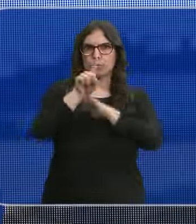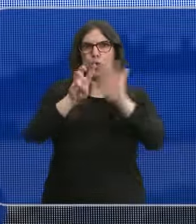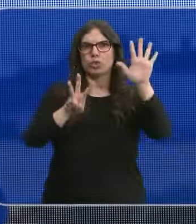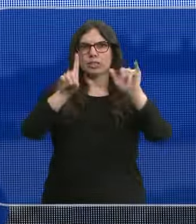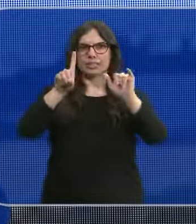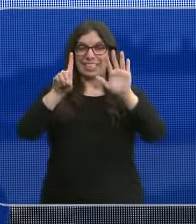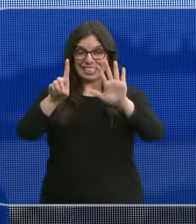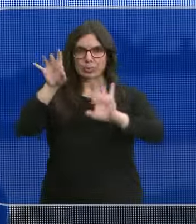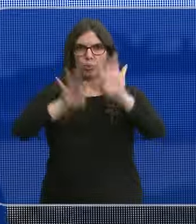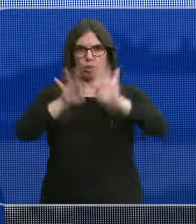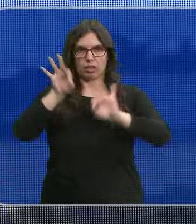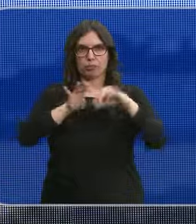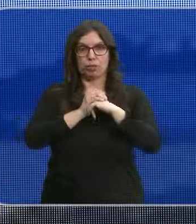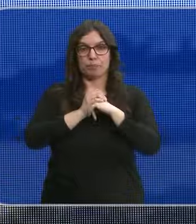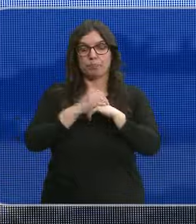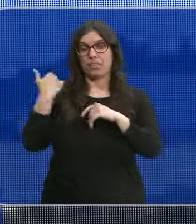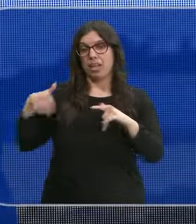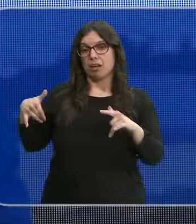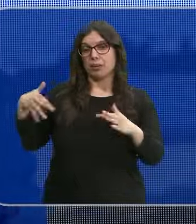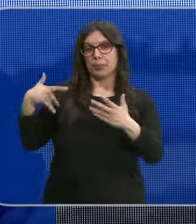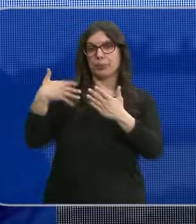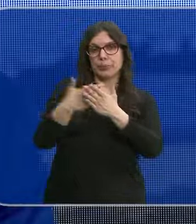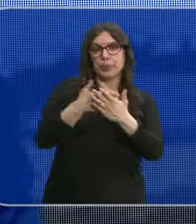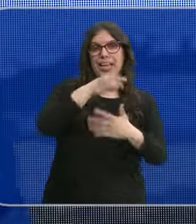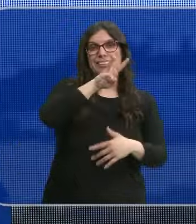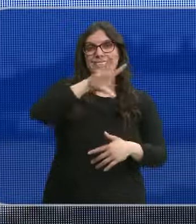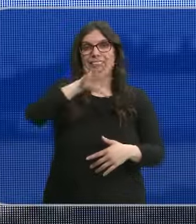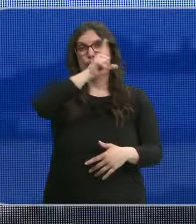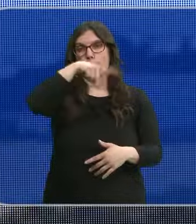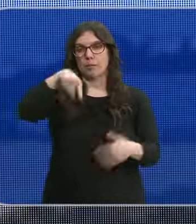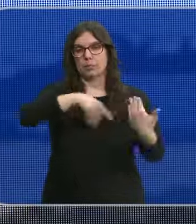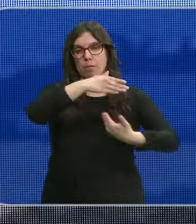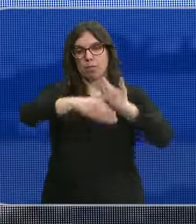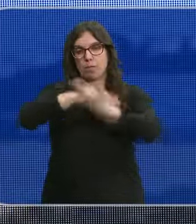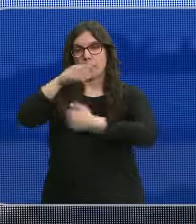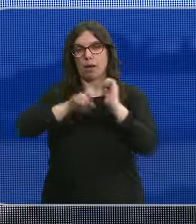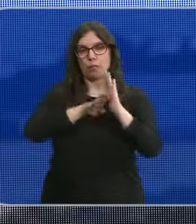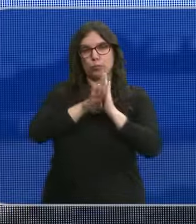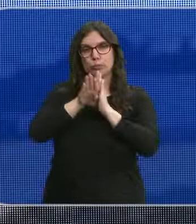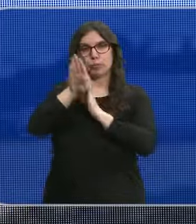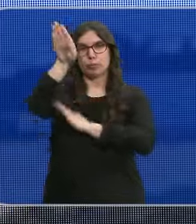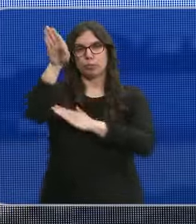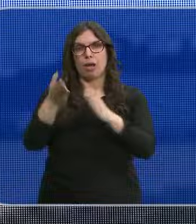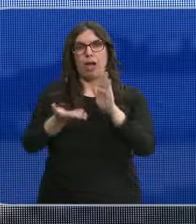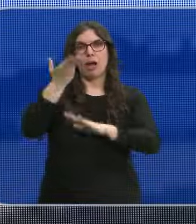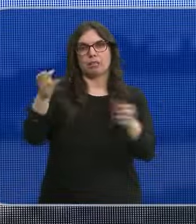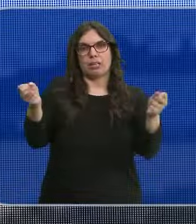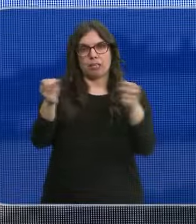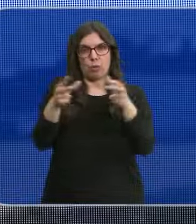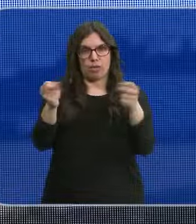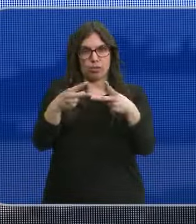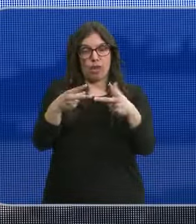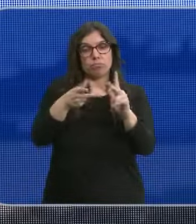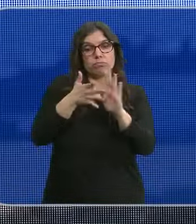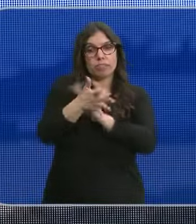86%. Llevamos 35 meses seguidos de aumento de las afiliaciones a la seguridad social.